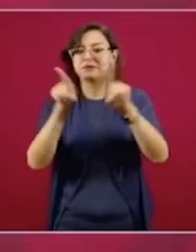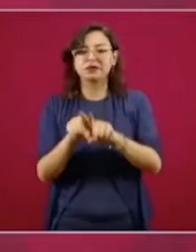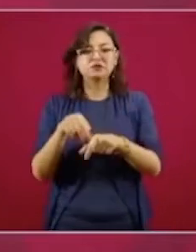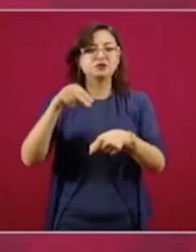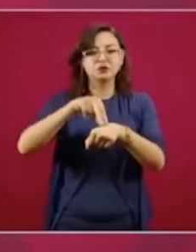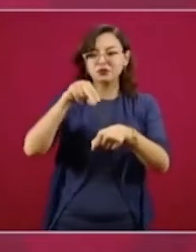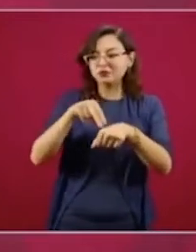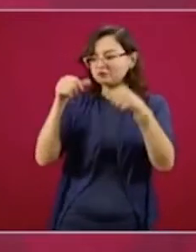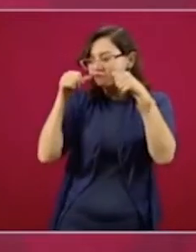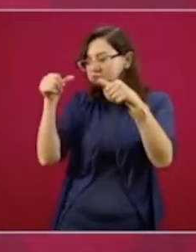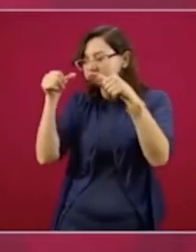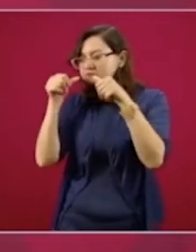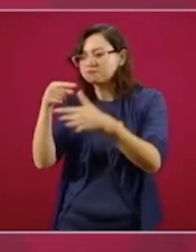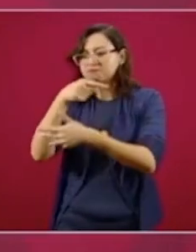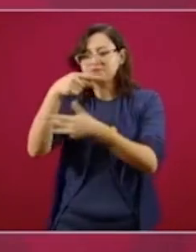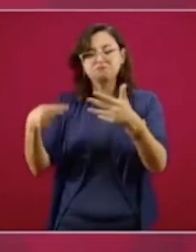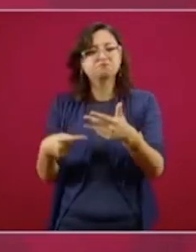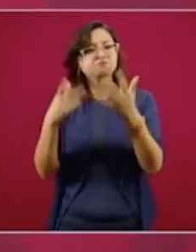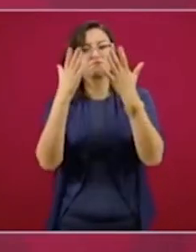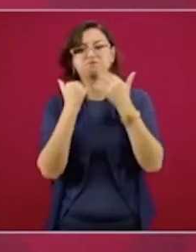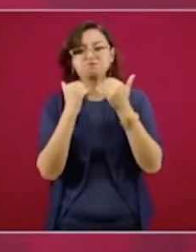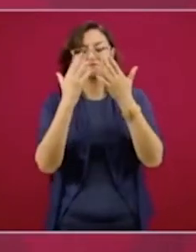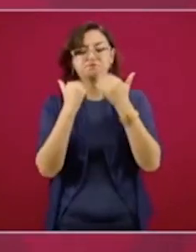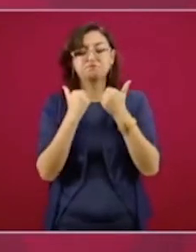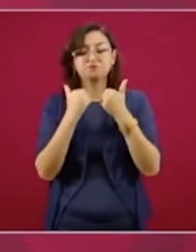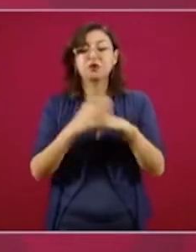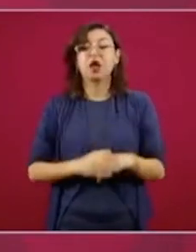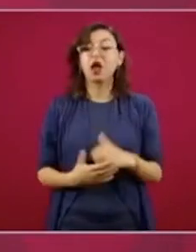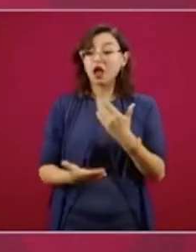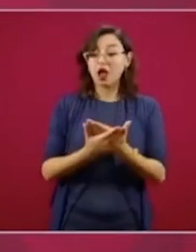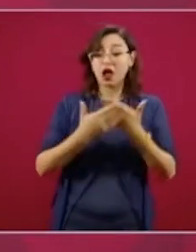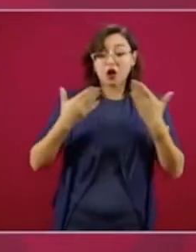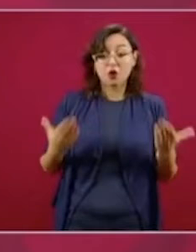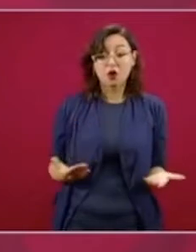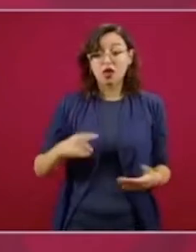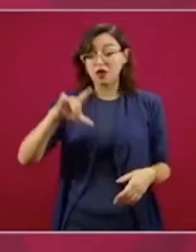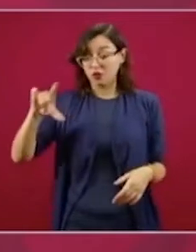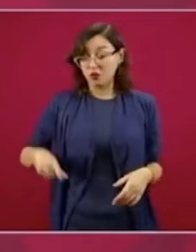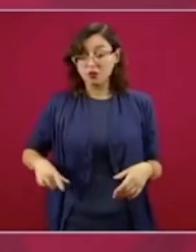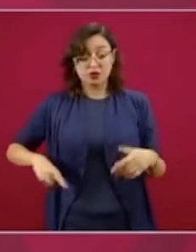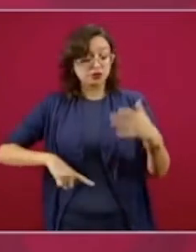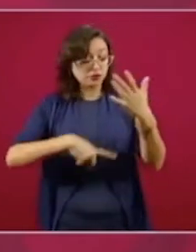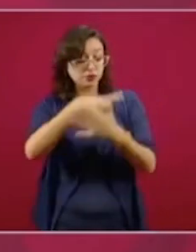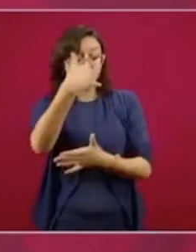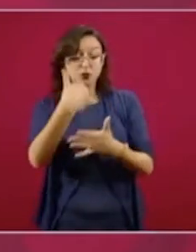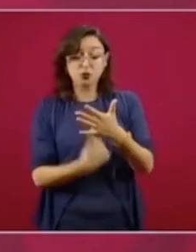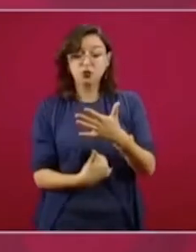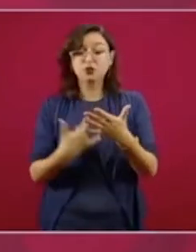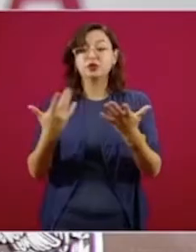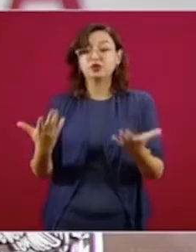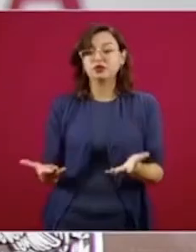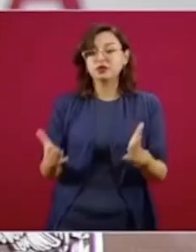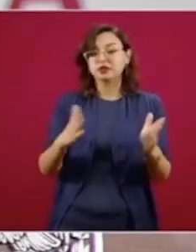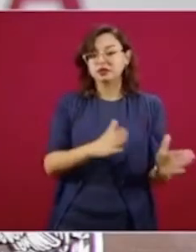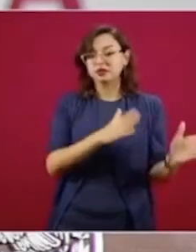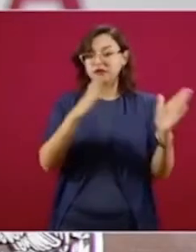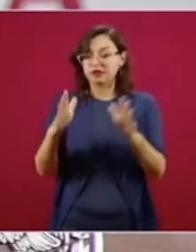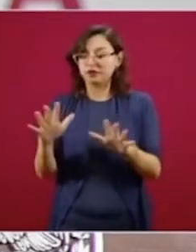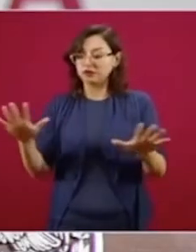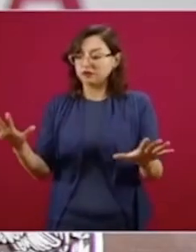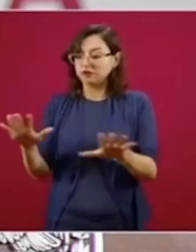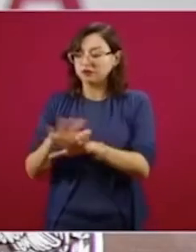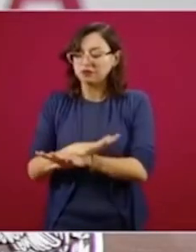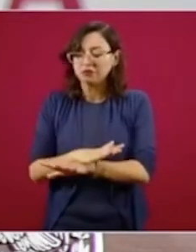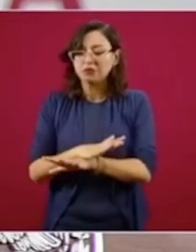transformación del país que llevamos a cabo, el trabajo dejó de ser un tema relegado, marginal